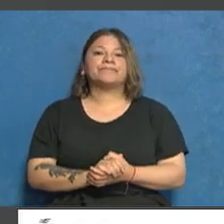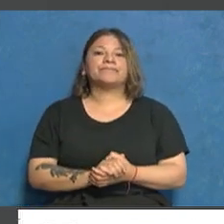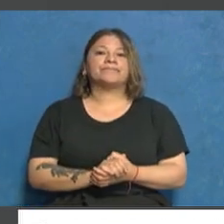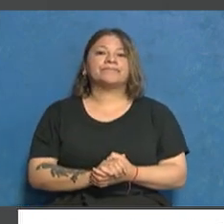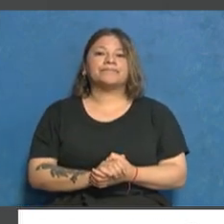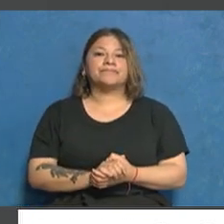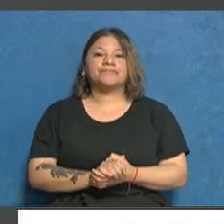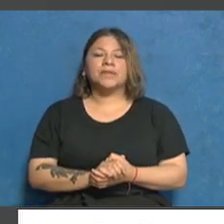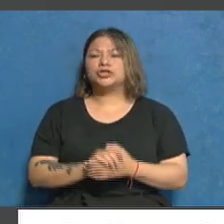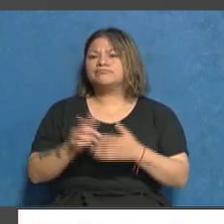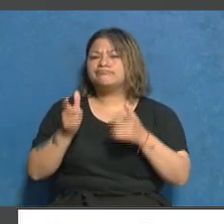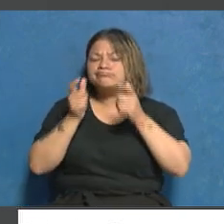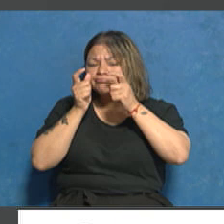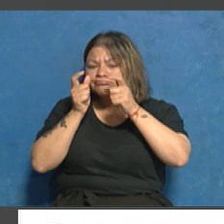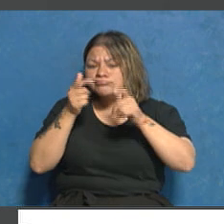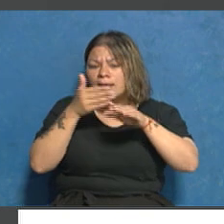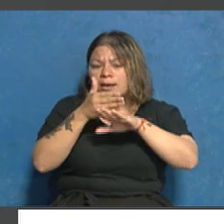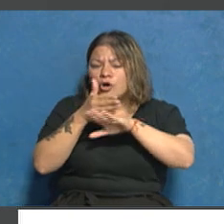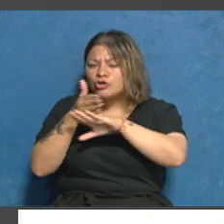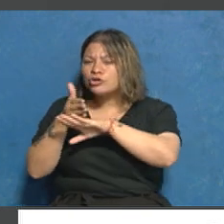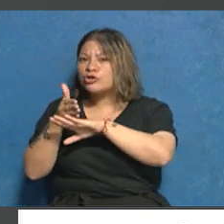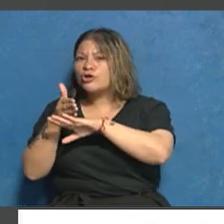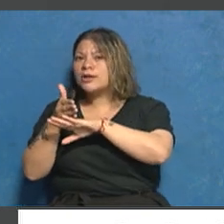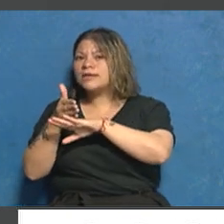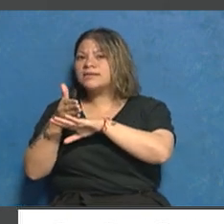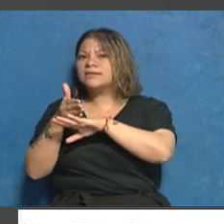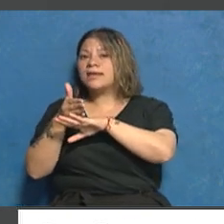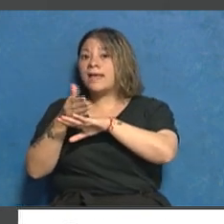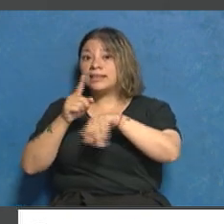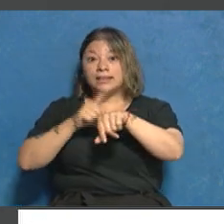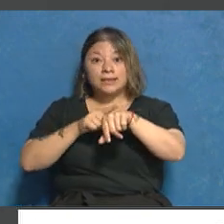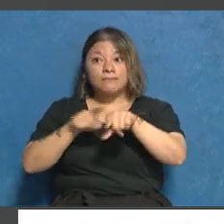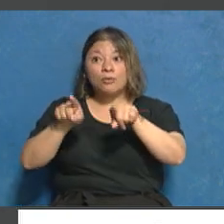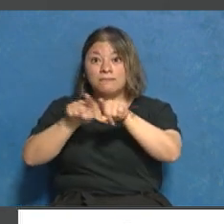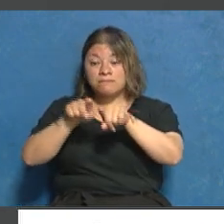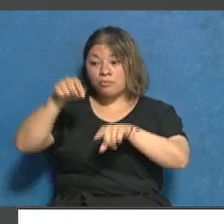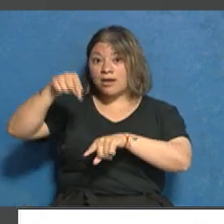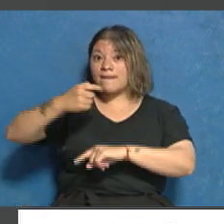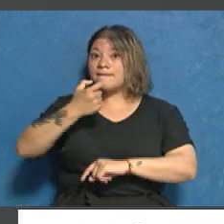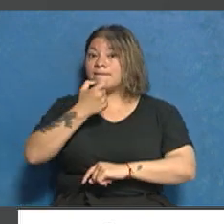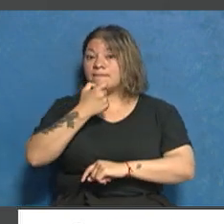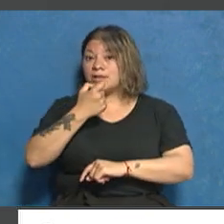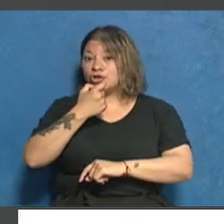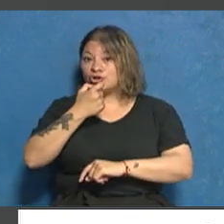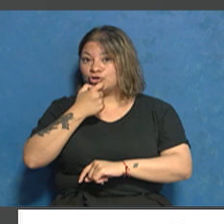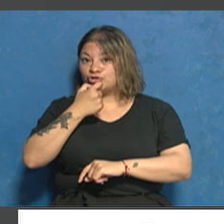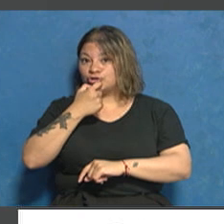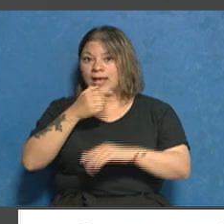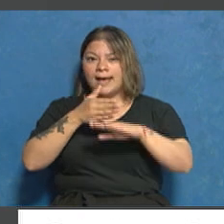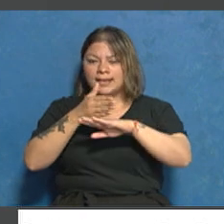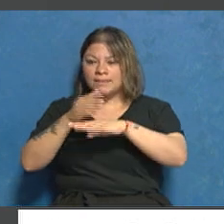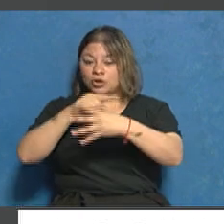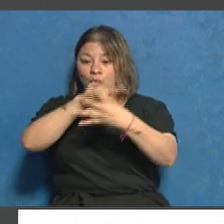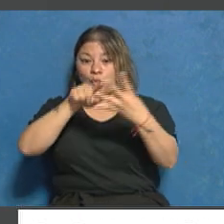de operativos que, como decíamos, fueron en simultáneo y aquí en Mendoza hubo 4 de ellos.